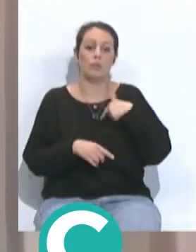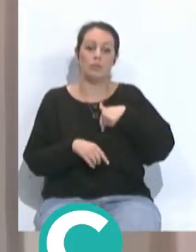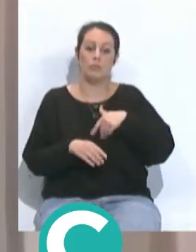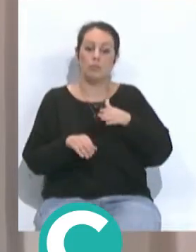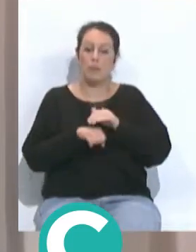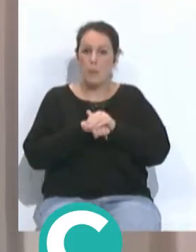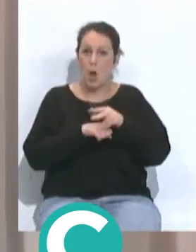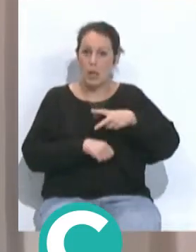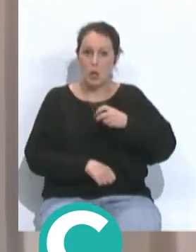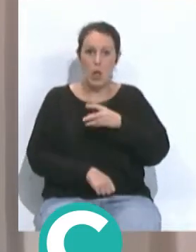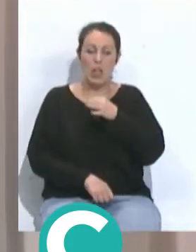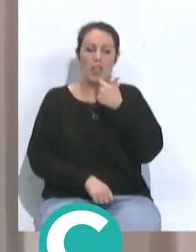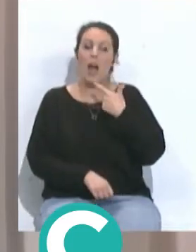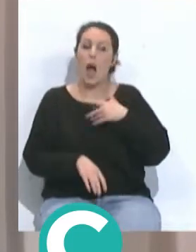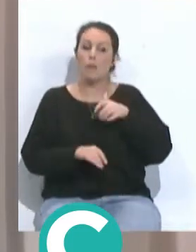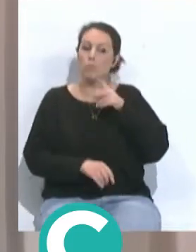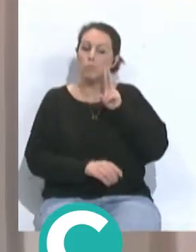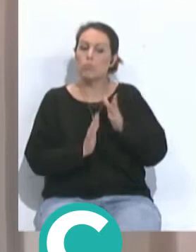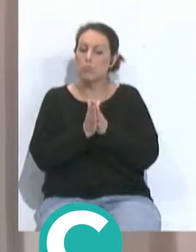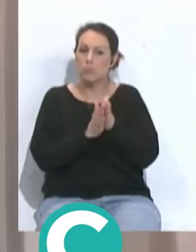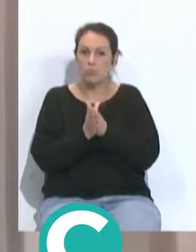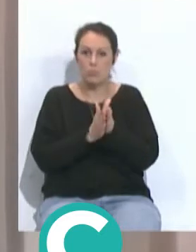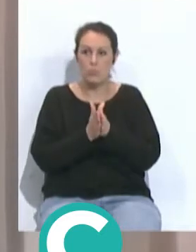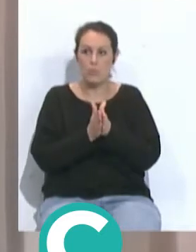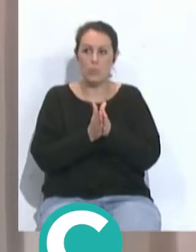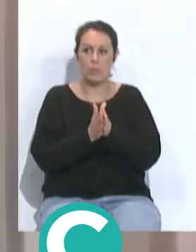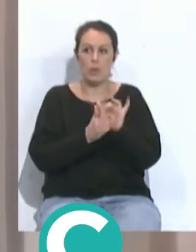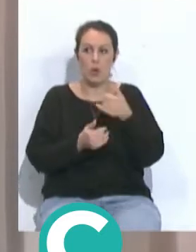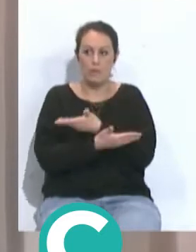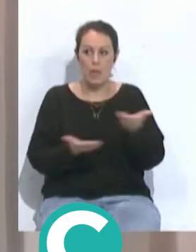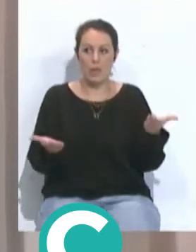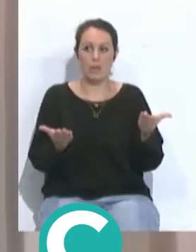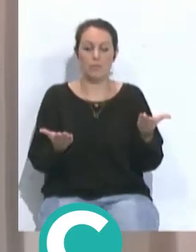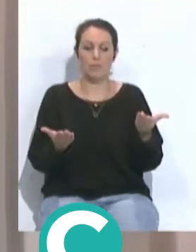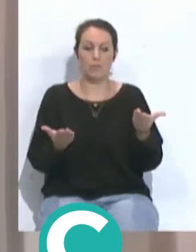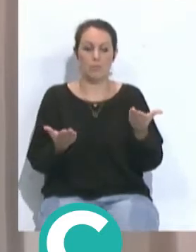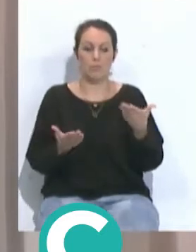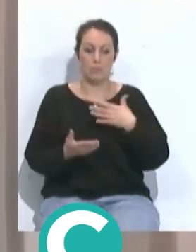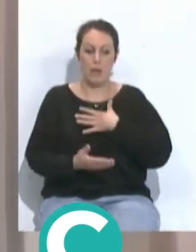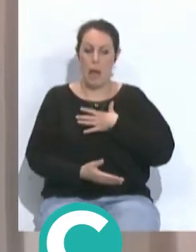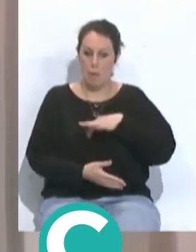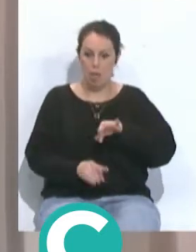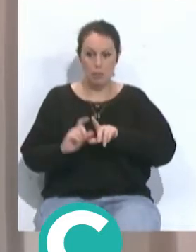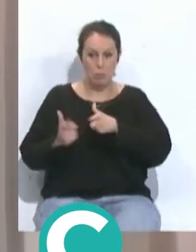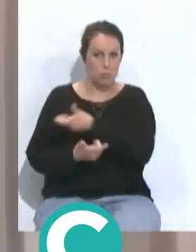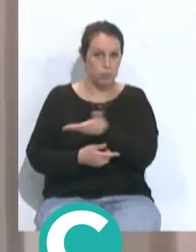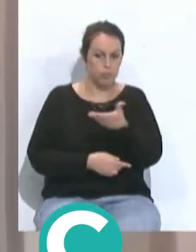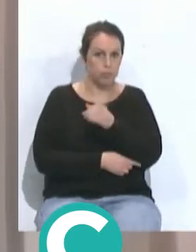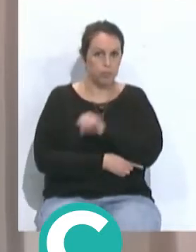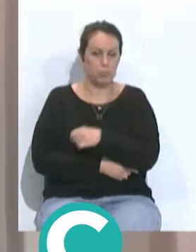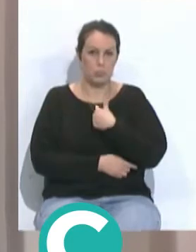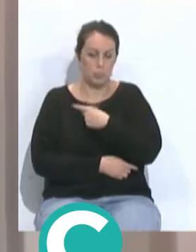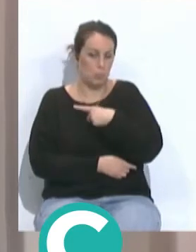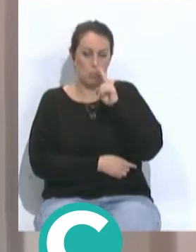Nacho, yo veo al Cádiz muy motivado, con confianza, capaz de ganar a cualquier equipo y yo soy